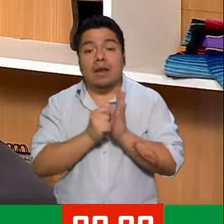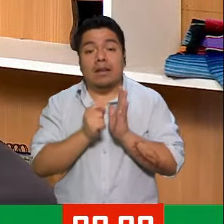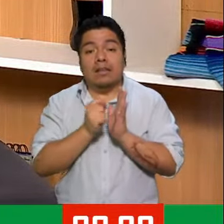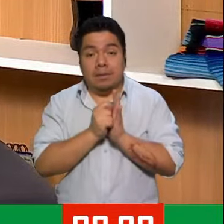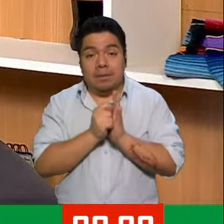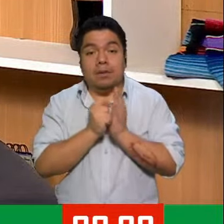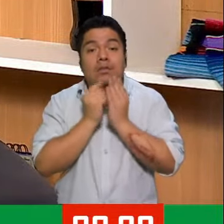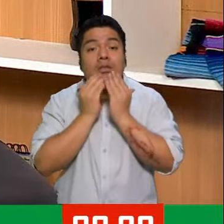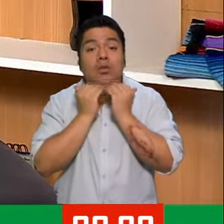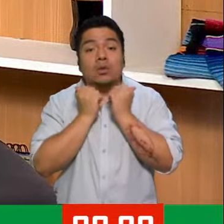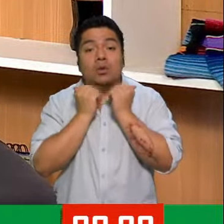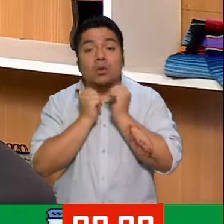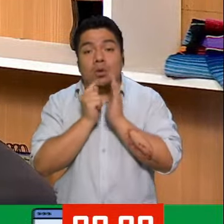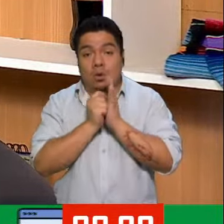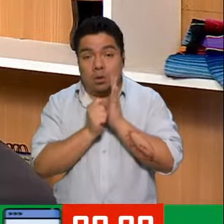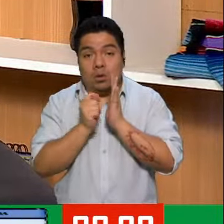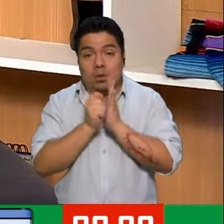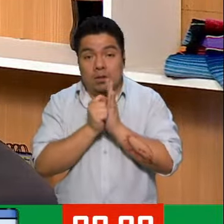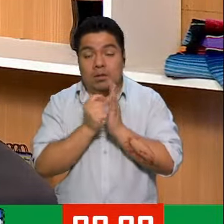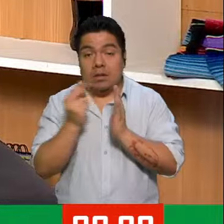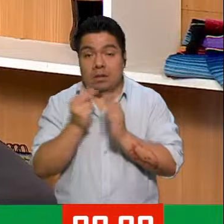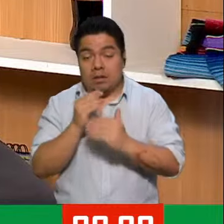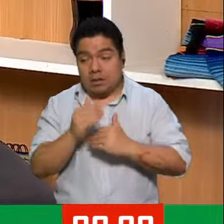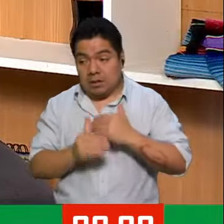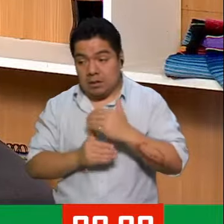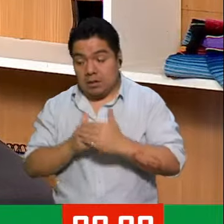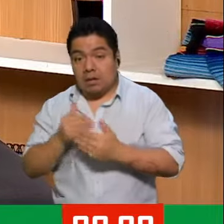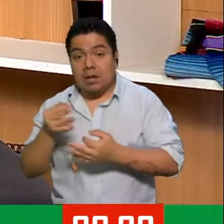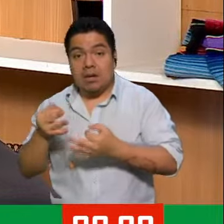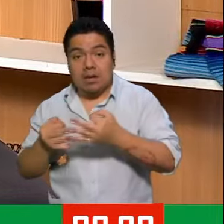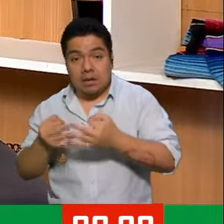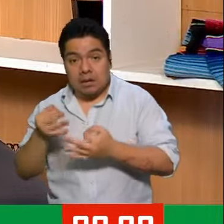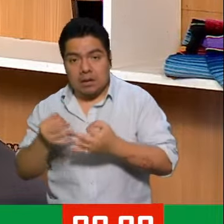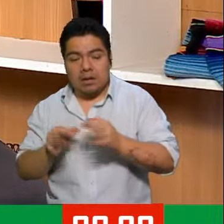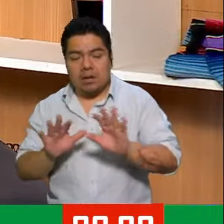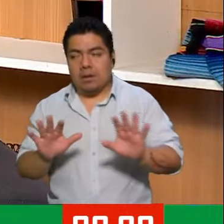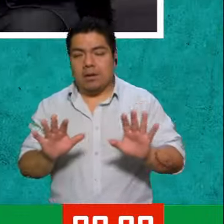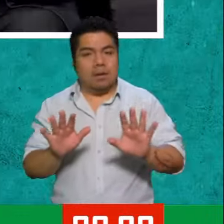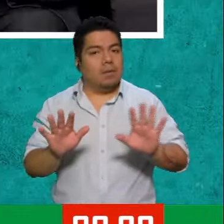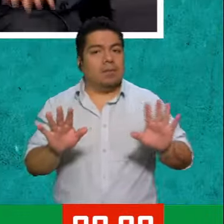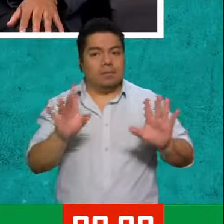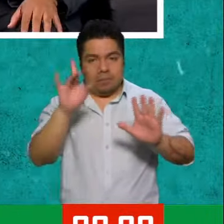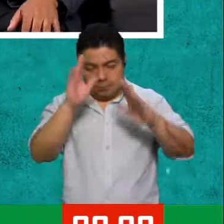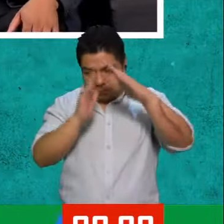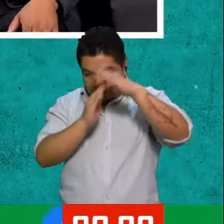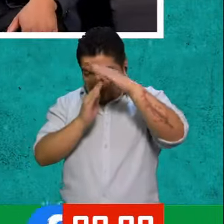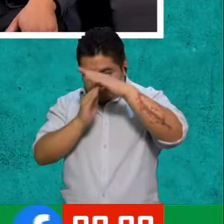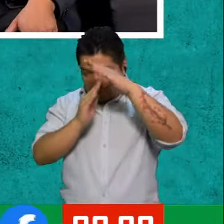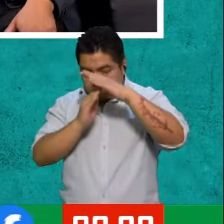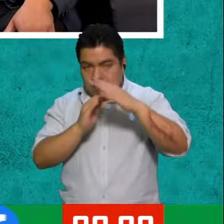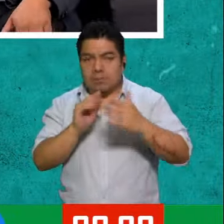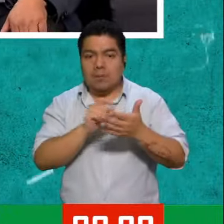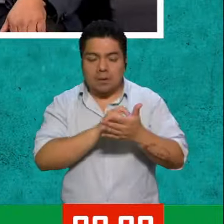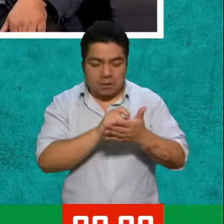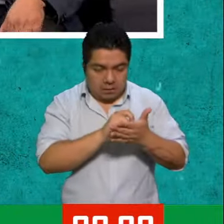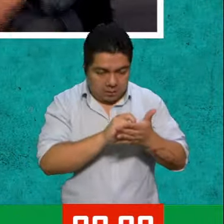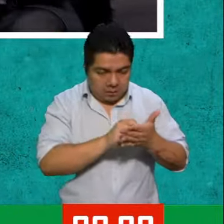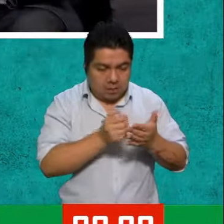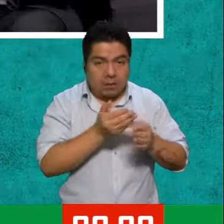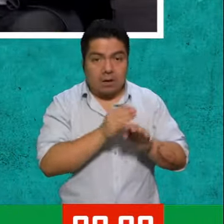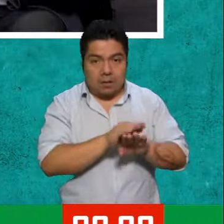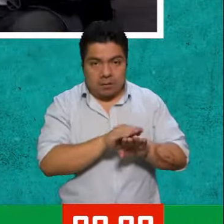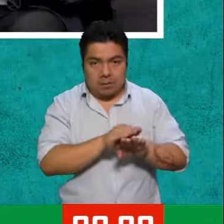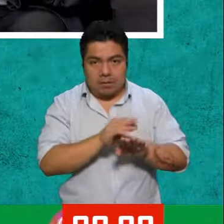no hay testamento, se tiene que iniciar un procedimiento de juicio. A ver, orden en la sala. Si ya los dejó escritos en el banco,